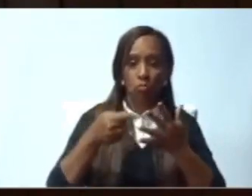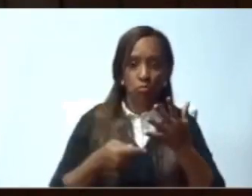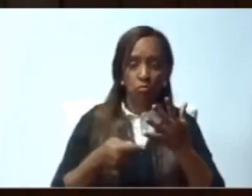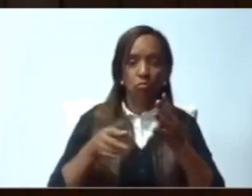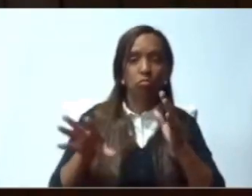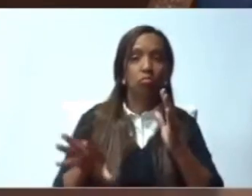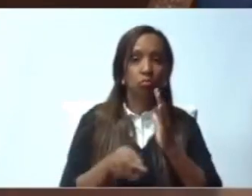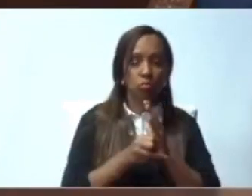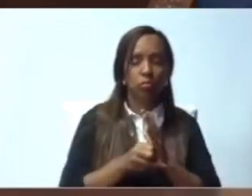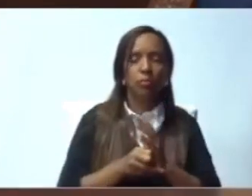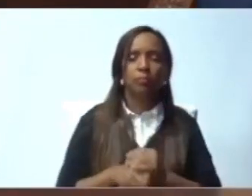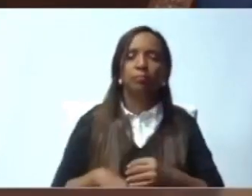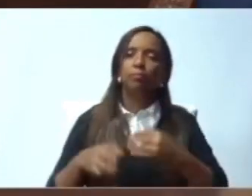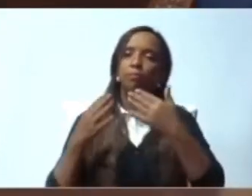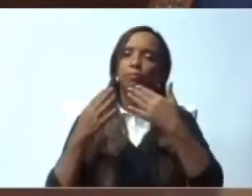Gracias, doctor Ceballos. Vamos a otorgar ahora...